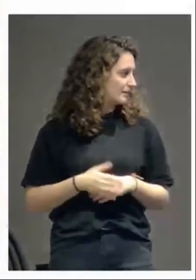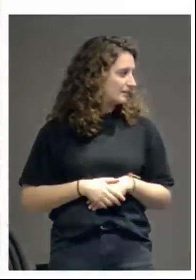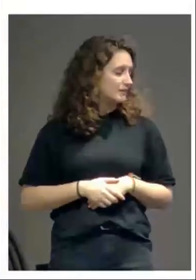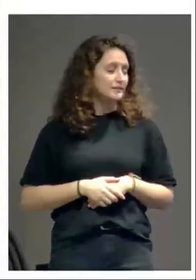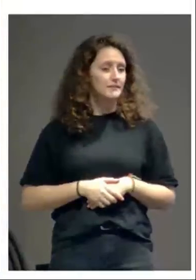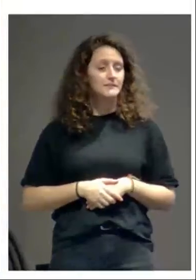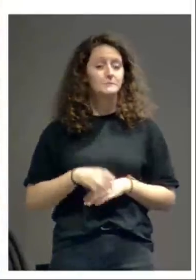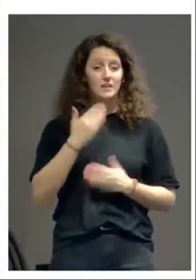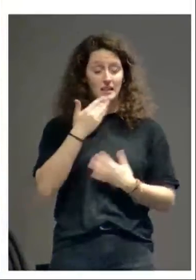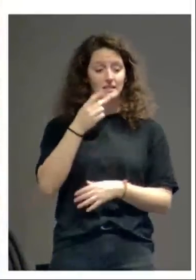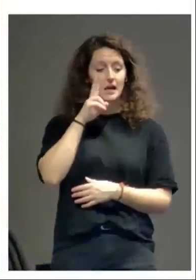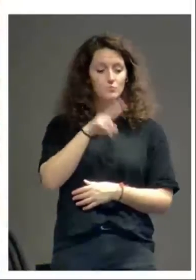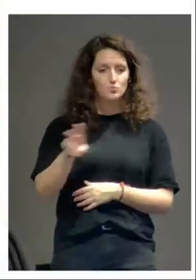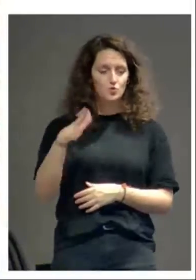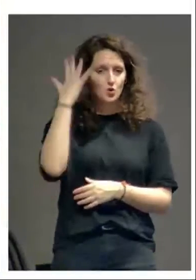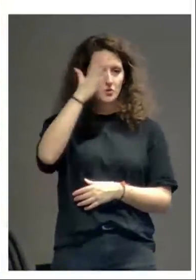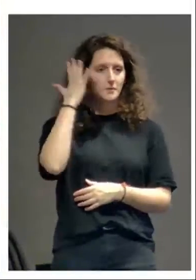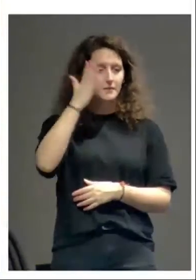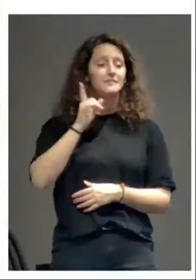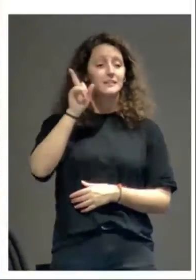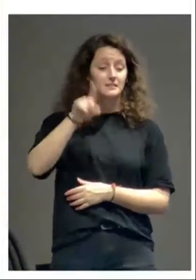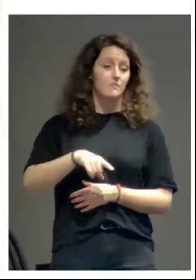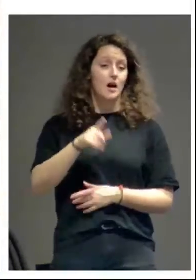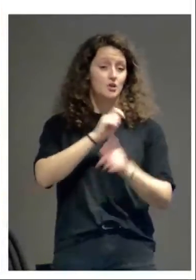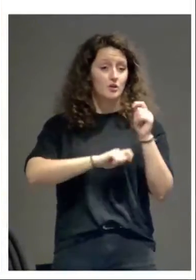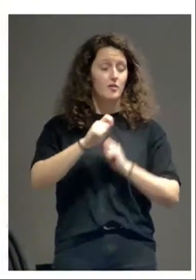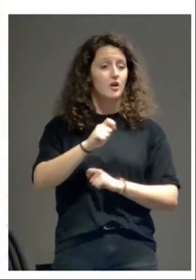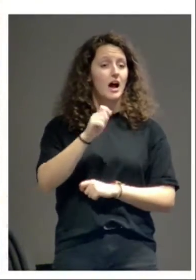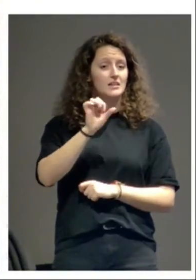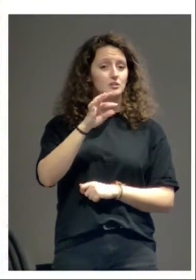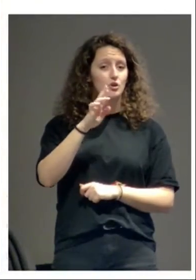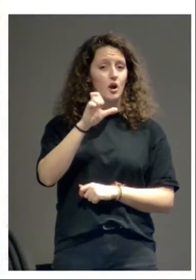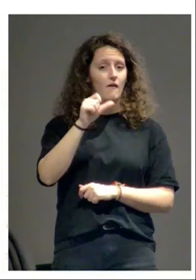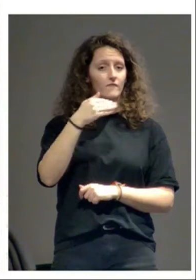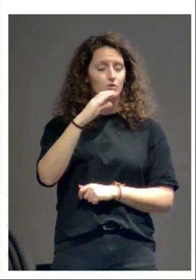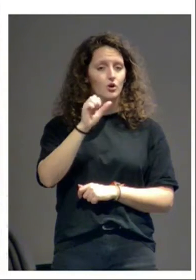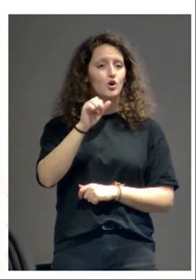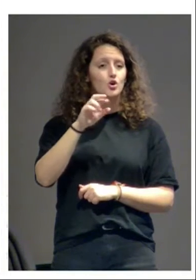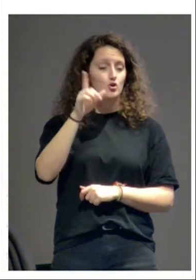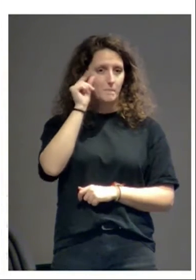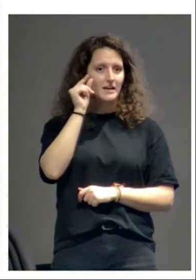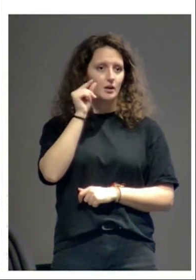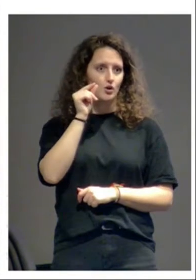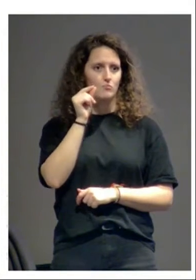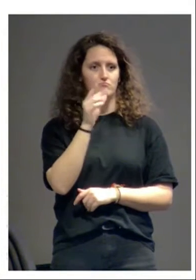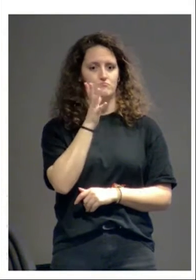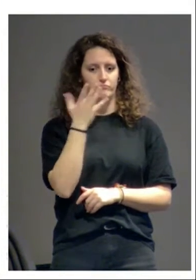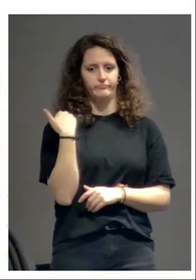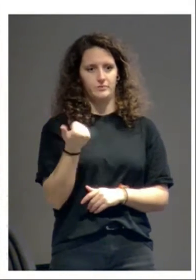Gracias por ver el